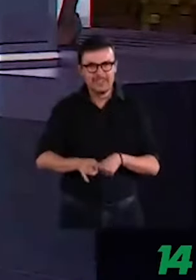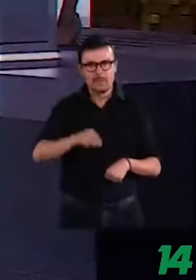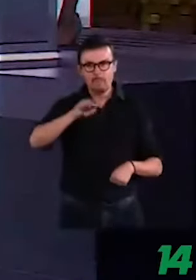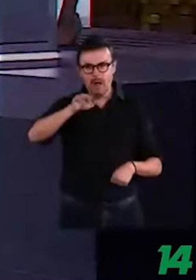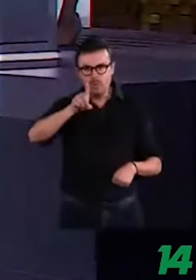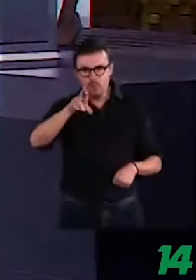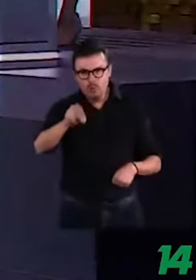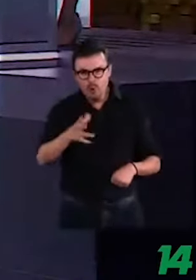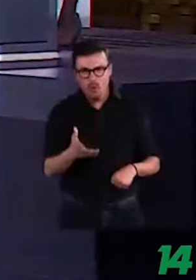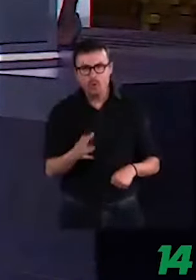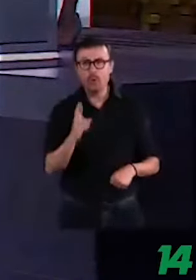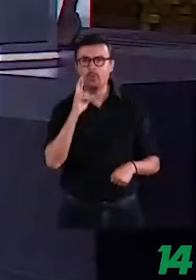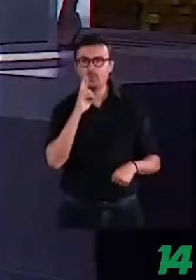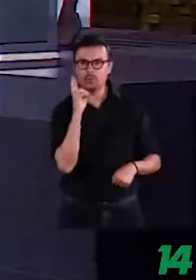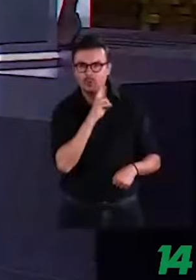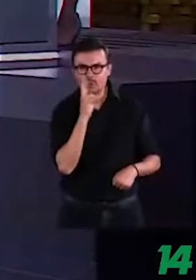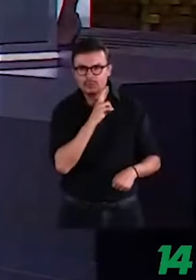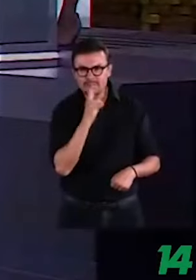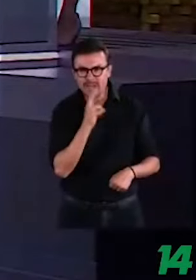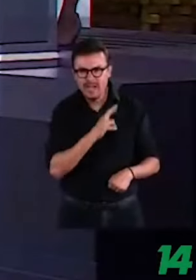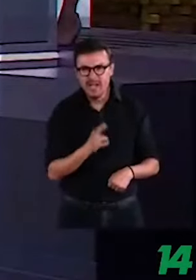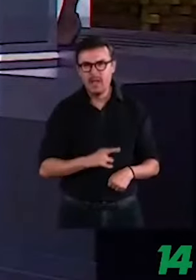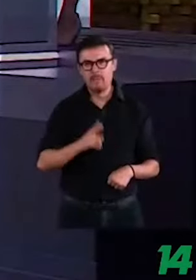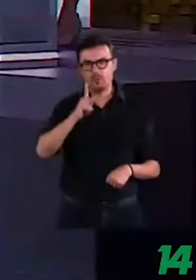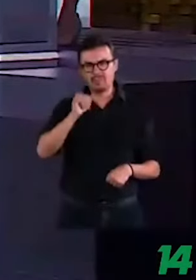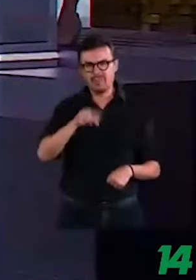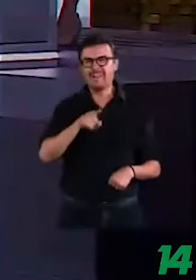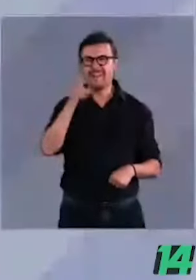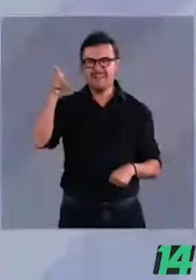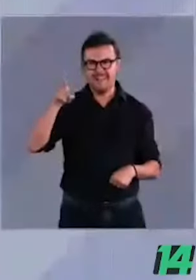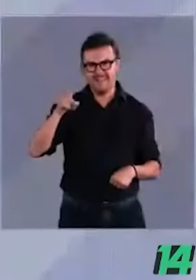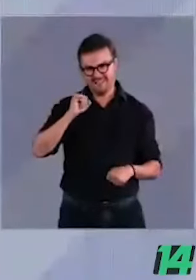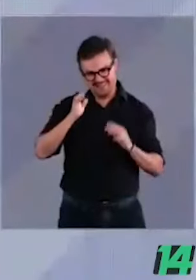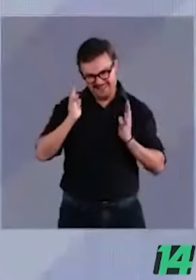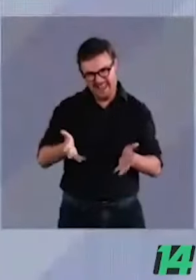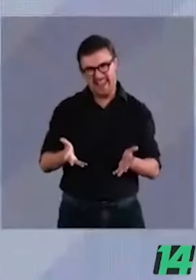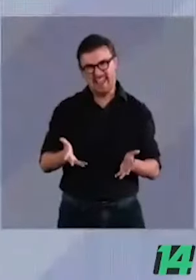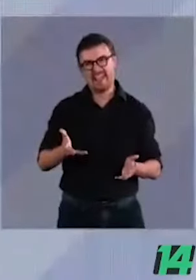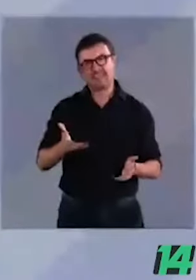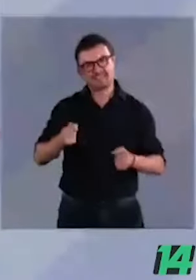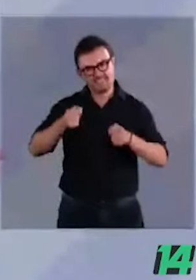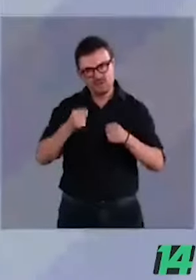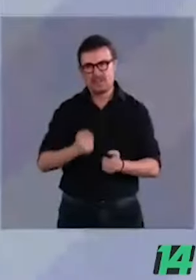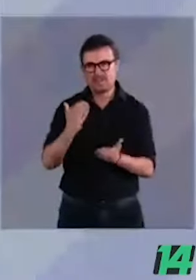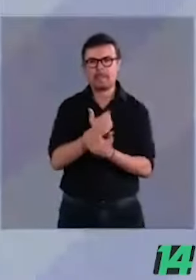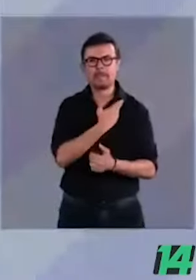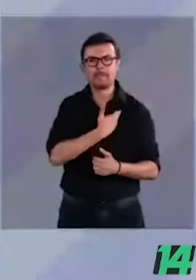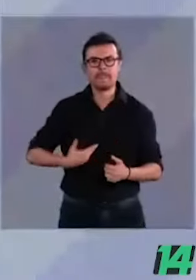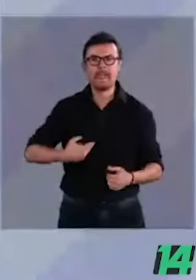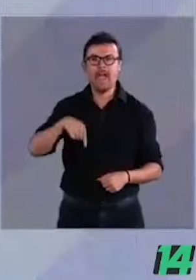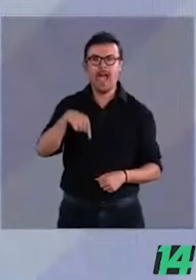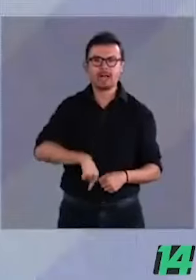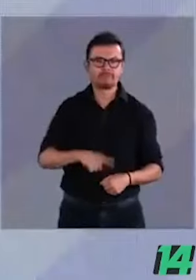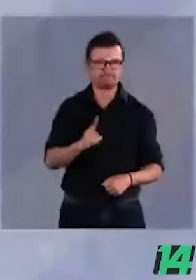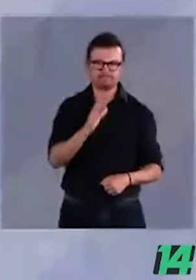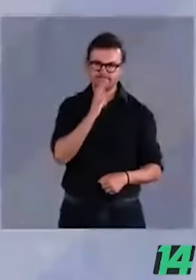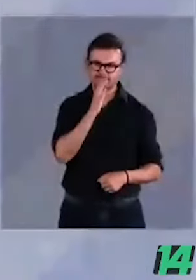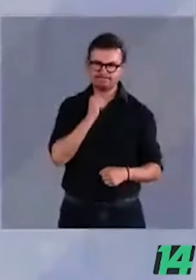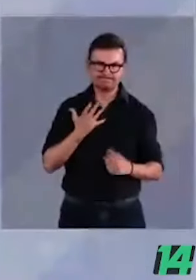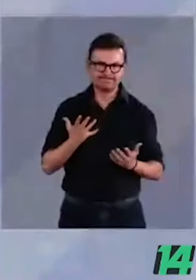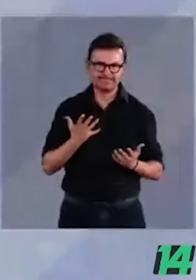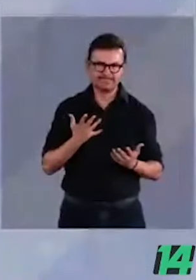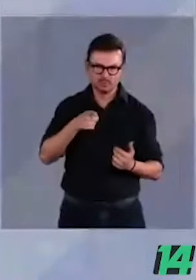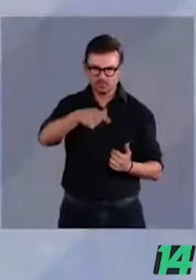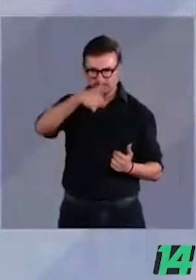En esos países realmente es un trámite. La soberbia es un pecado que se paga en vida. Bueno, ya sé que ya no creen los pecados, pero